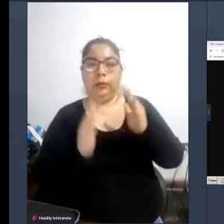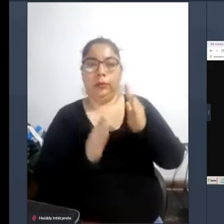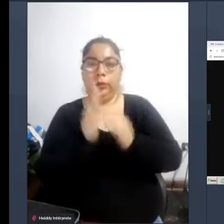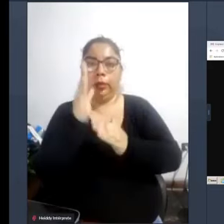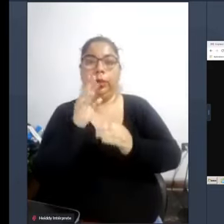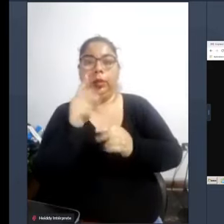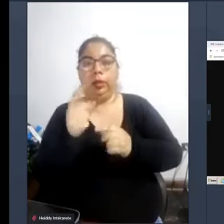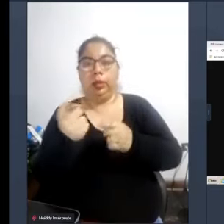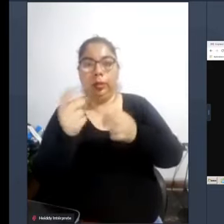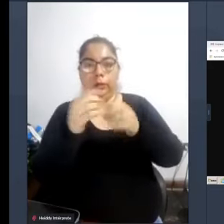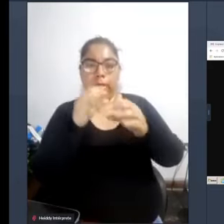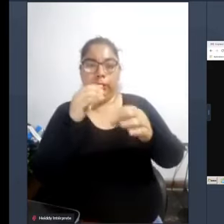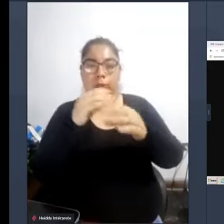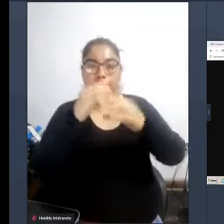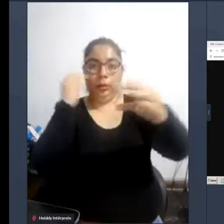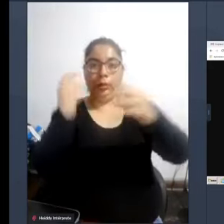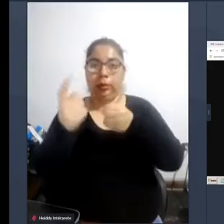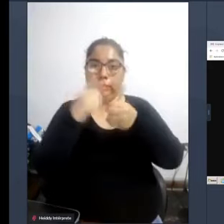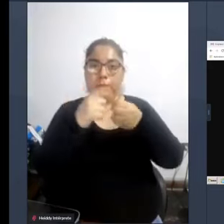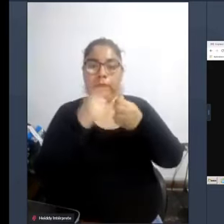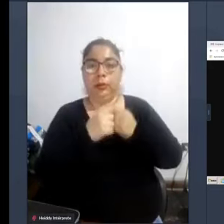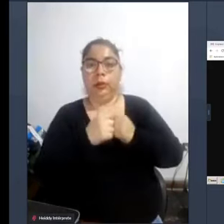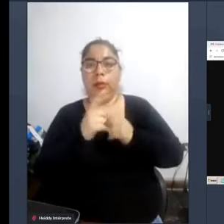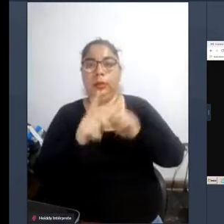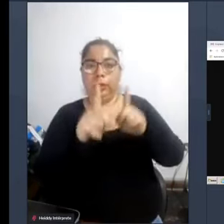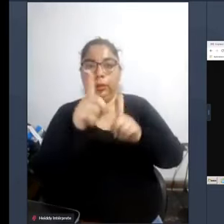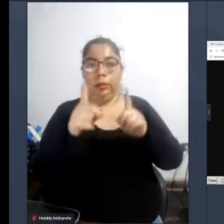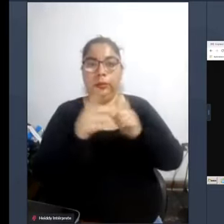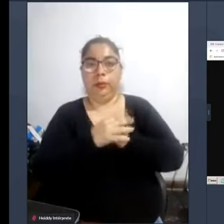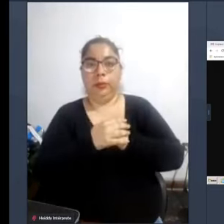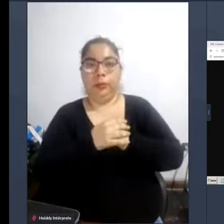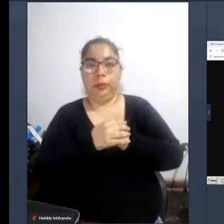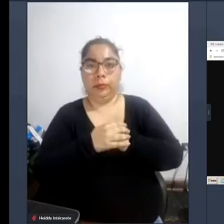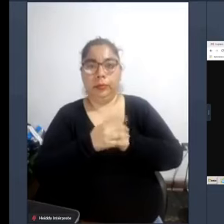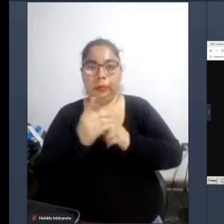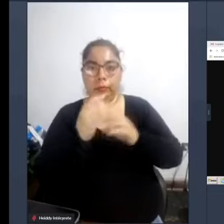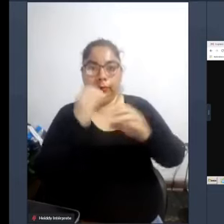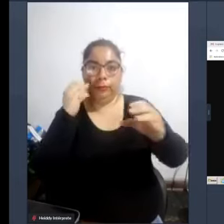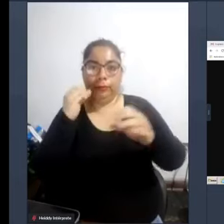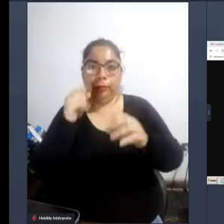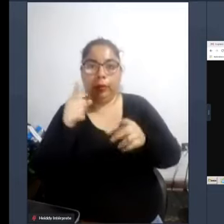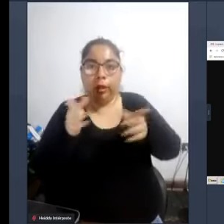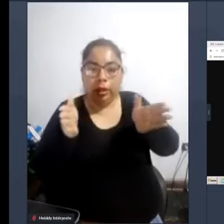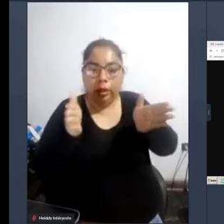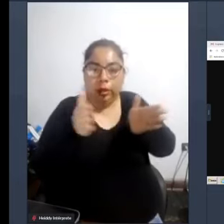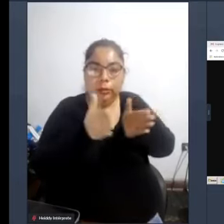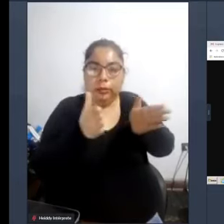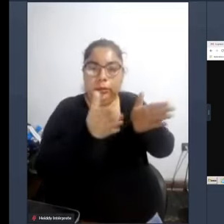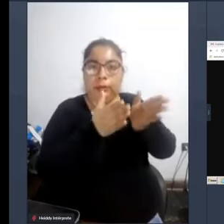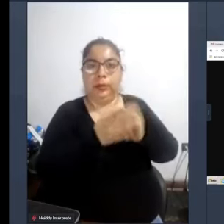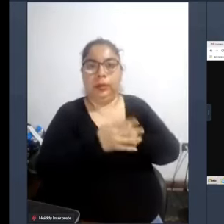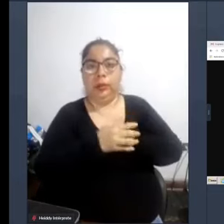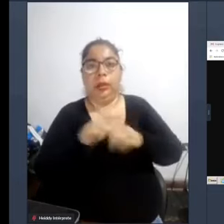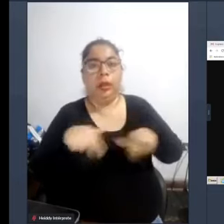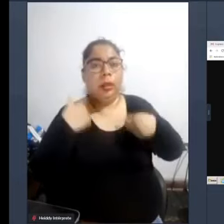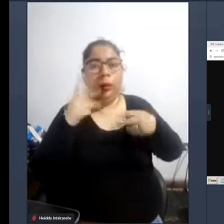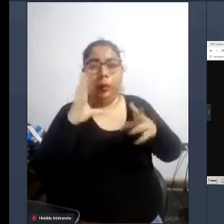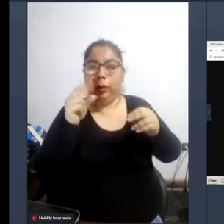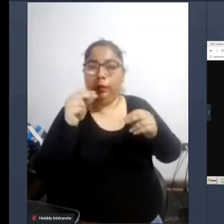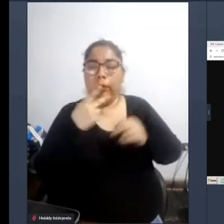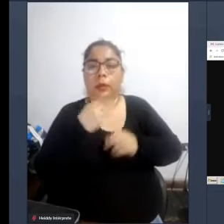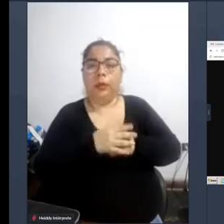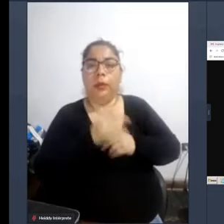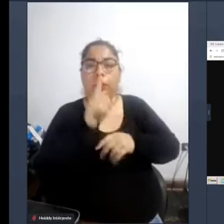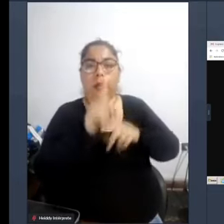inclusiva porque tenemos calles pues tan de secciones viales tan angostas que no hay forma de que en una